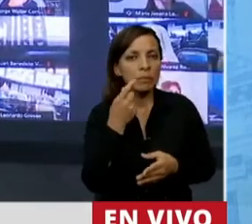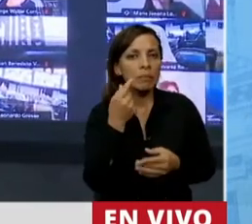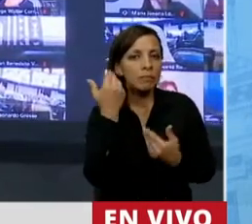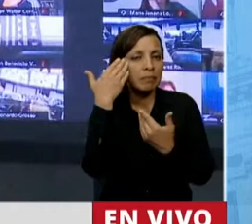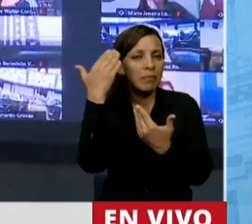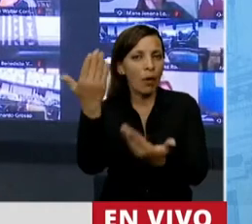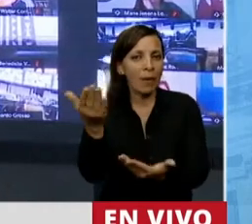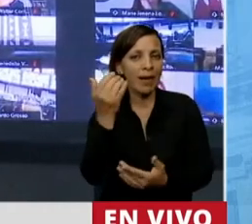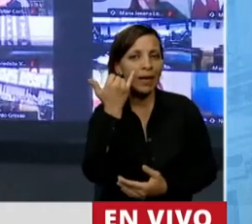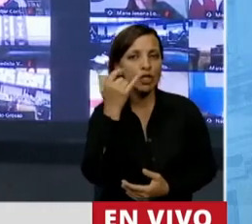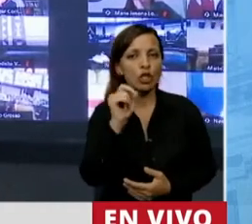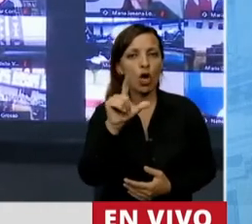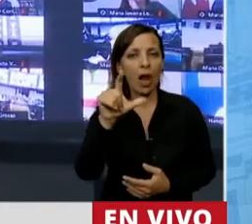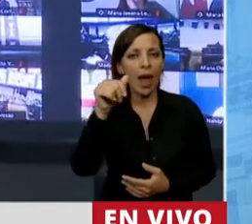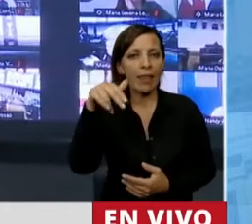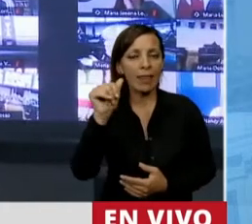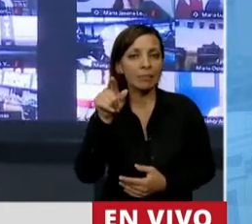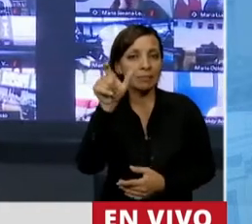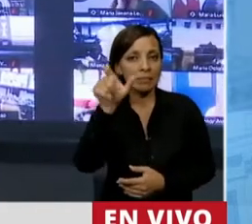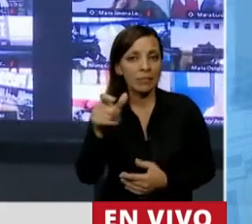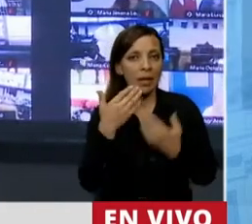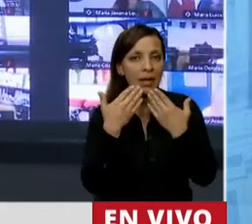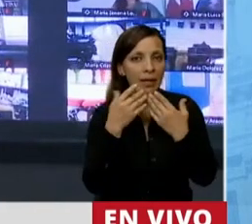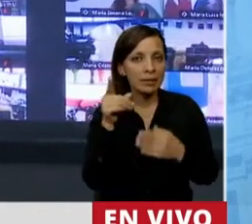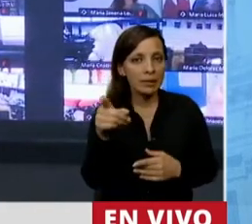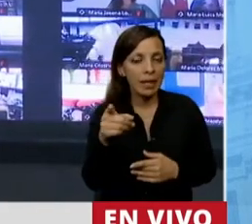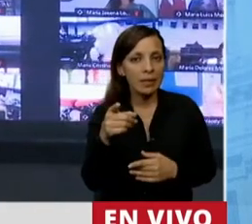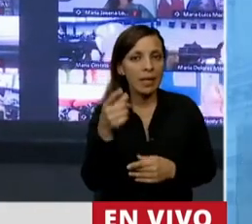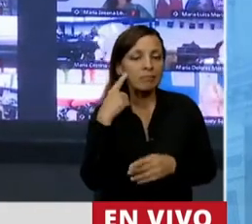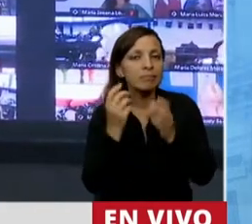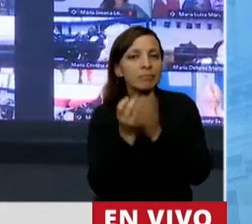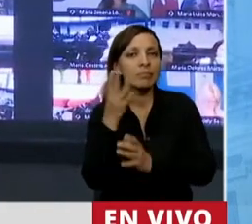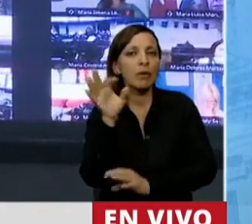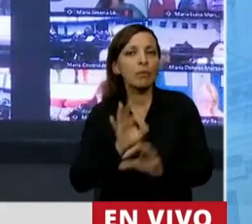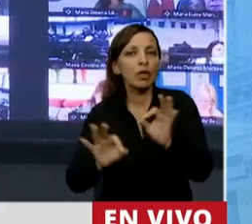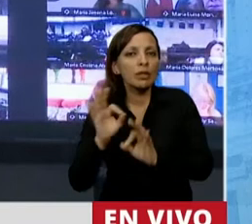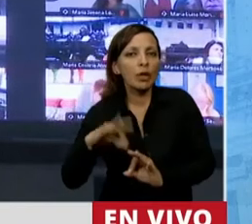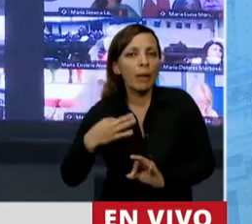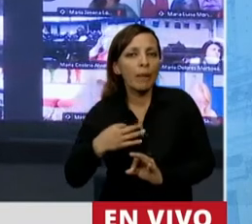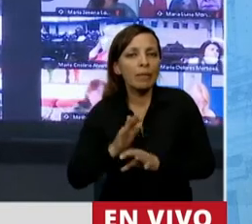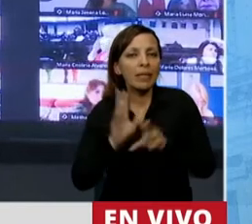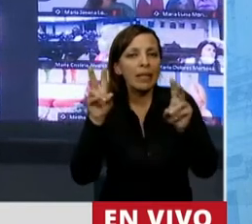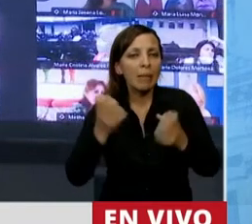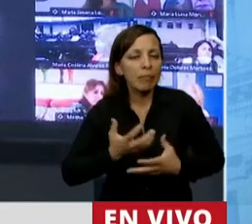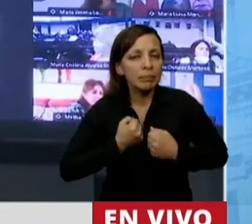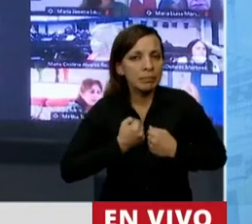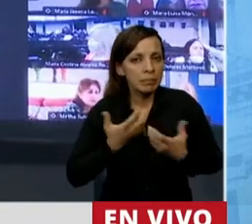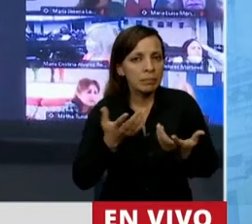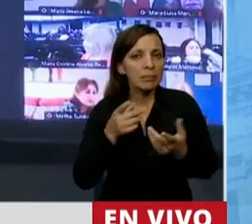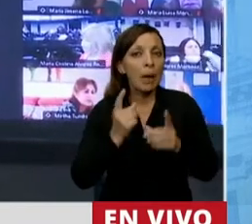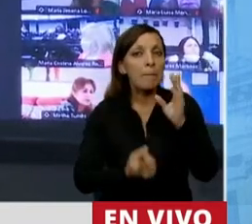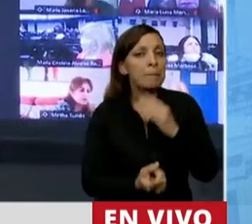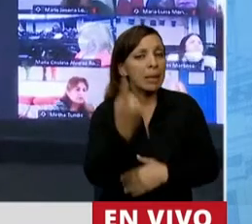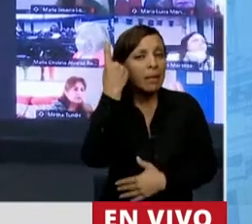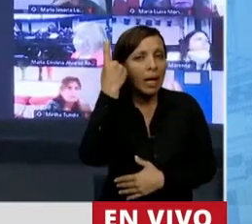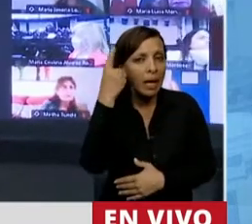Yolanda, quien hizo de lo ambiental un proyecto de vida. Asimismo, fue la pionera en